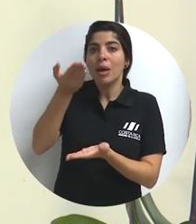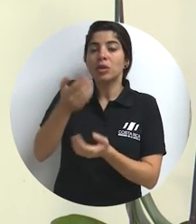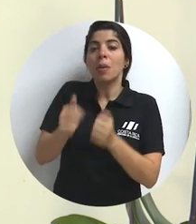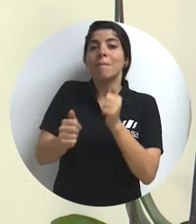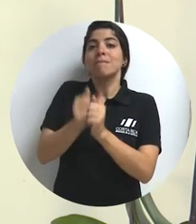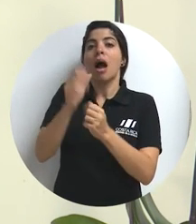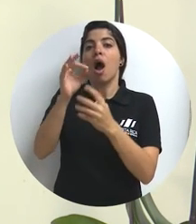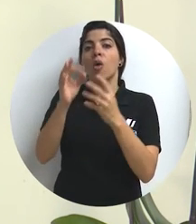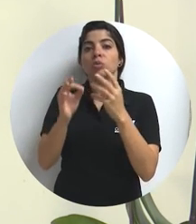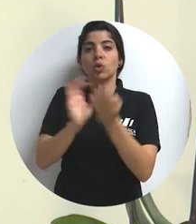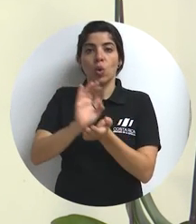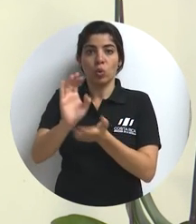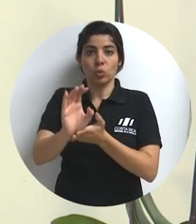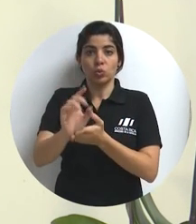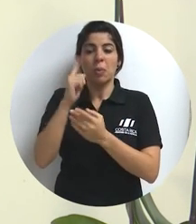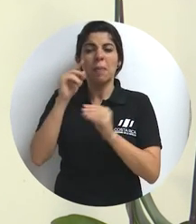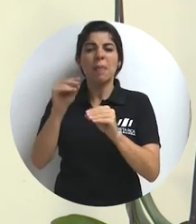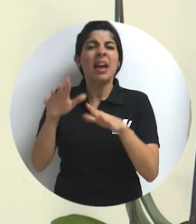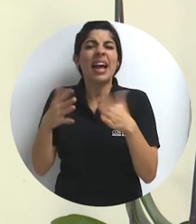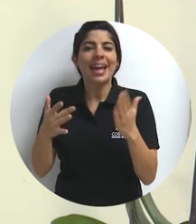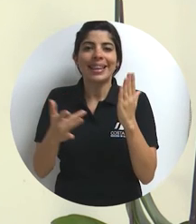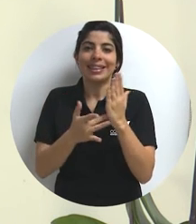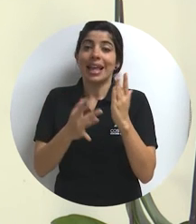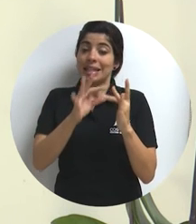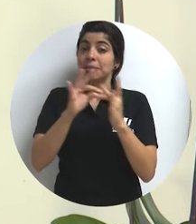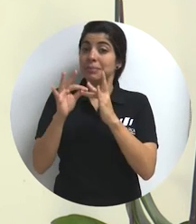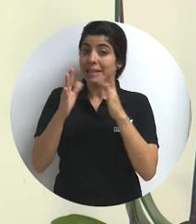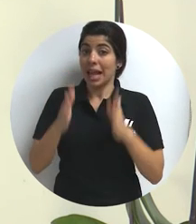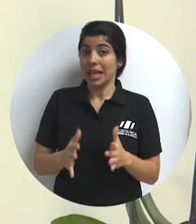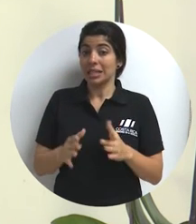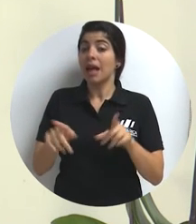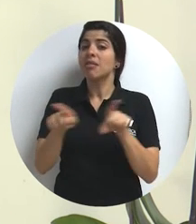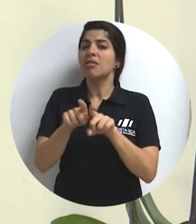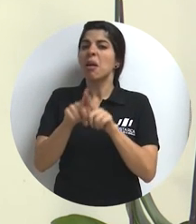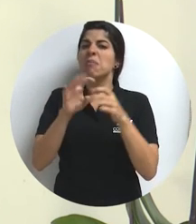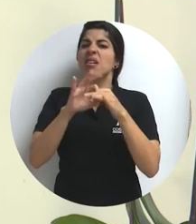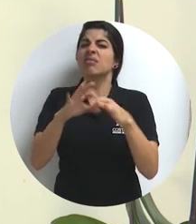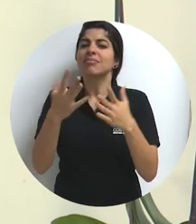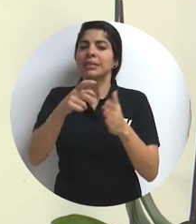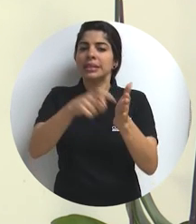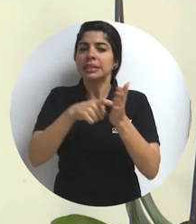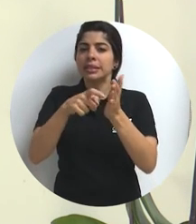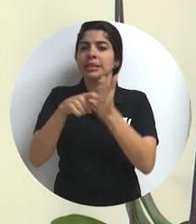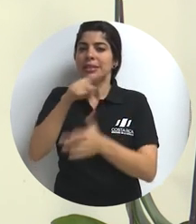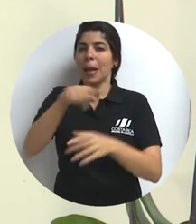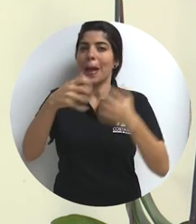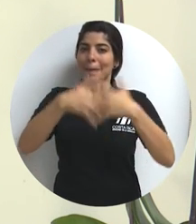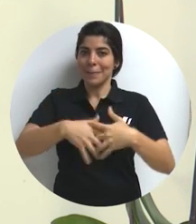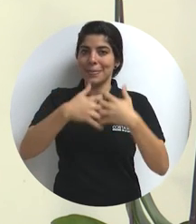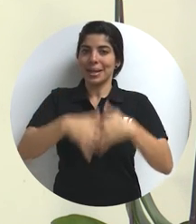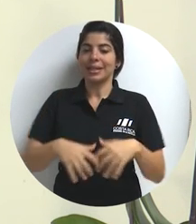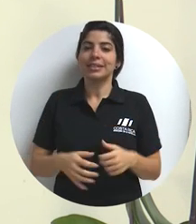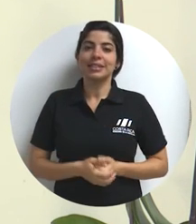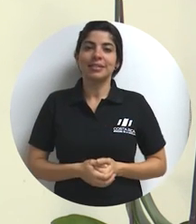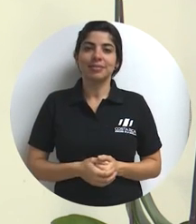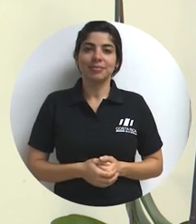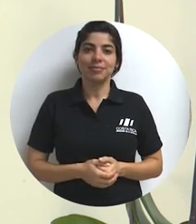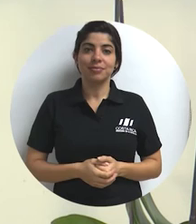de las opciones de cursos para formar técnicos especializados y en relación con la demanda empresarial.